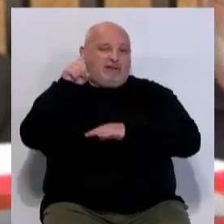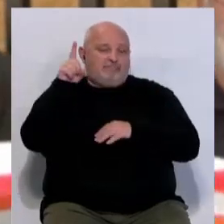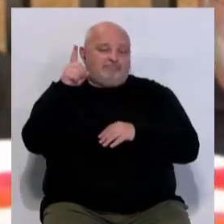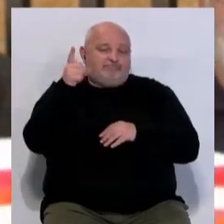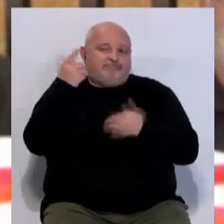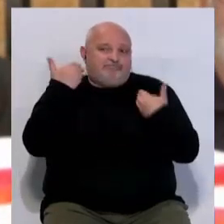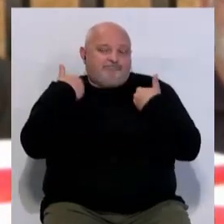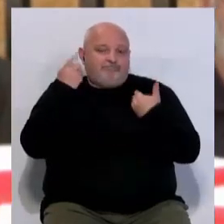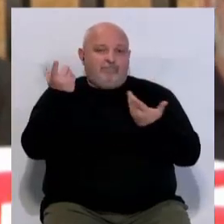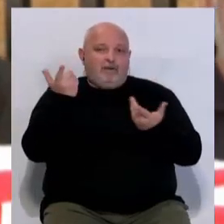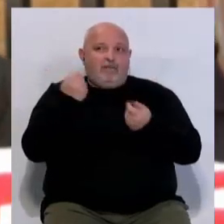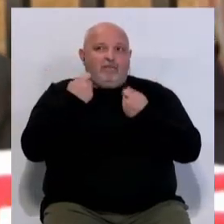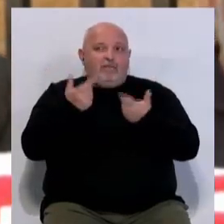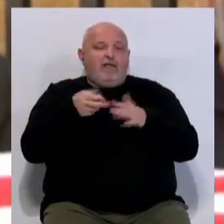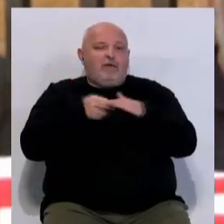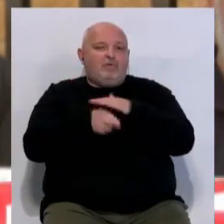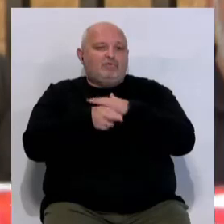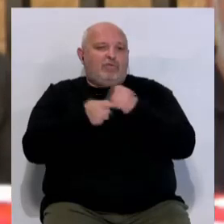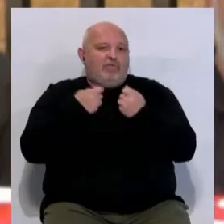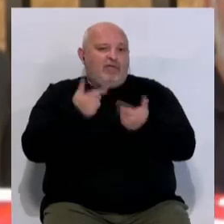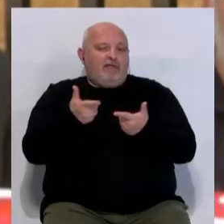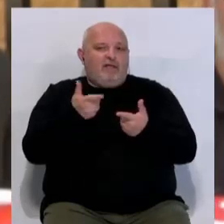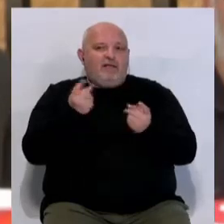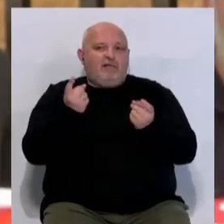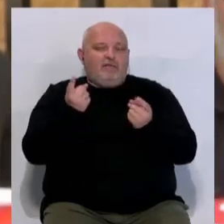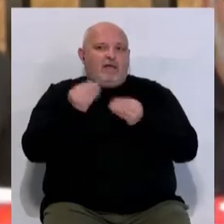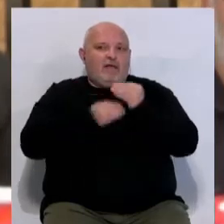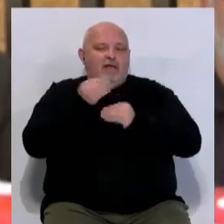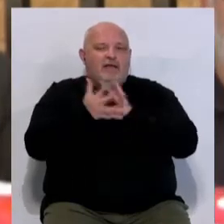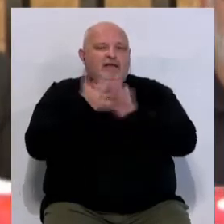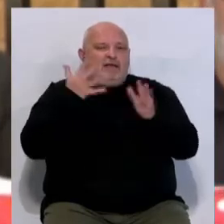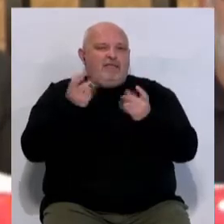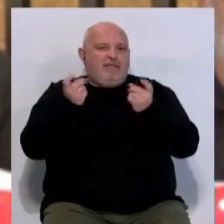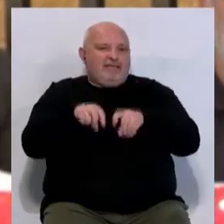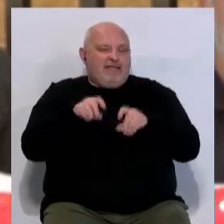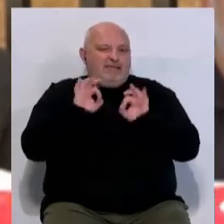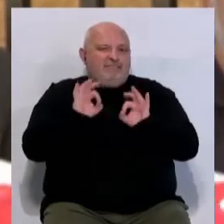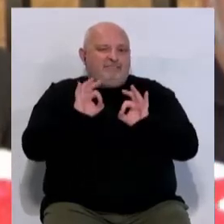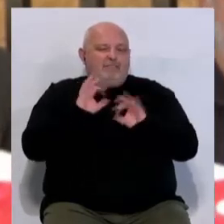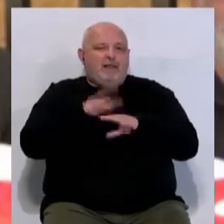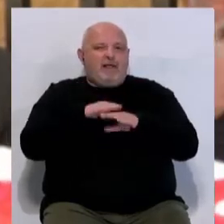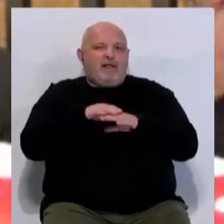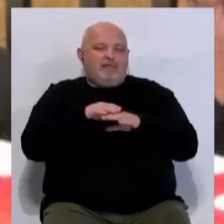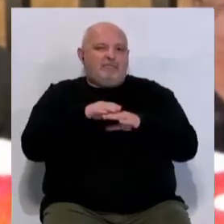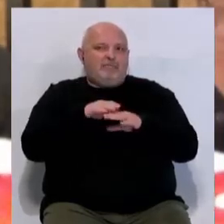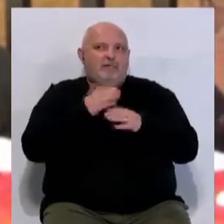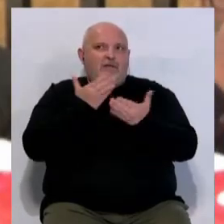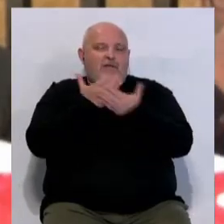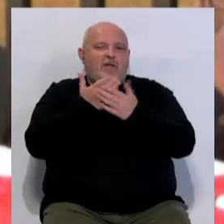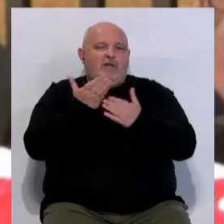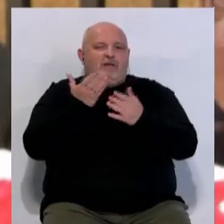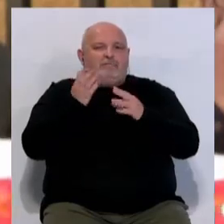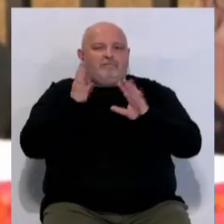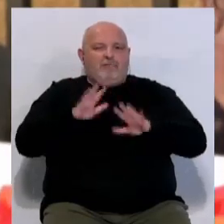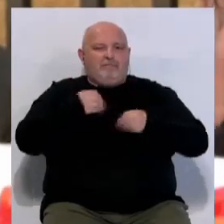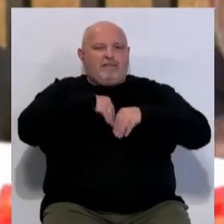realmente, habilitando medios se podrían habilitar esas citas, se podrían agilizar esas citas para que puedan demandar asilo y esos